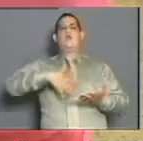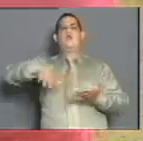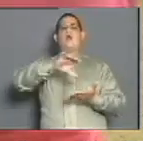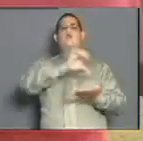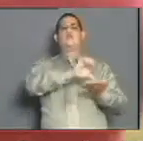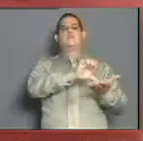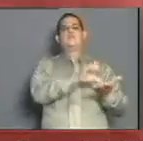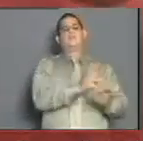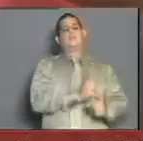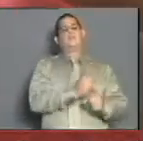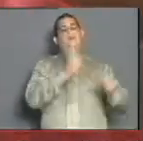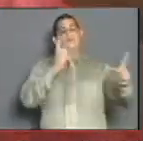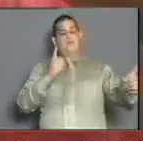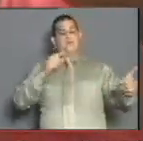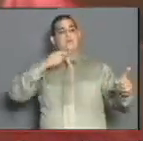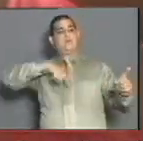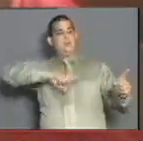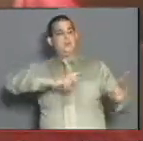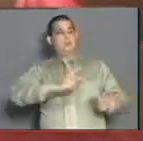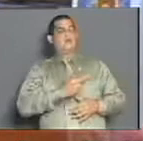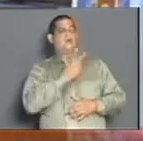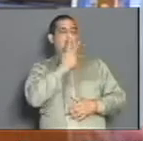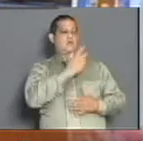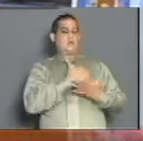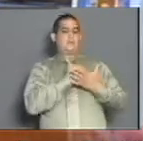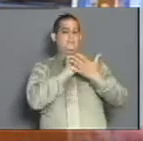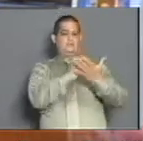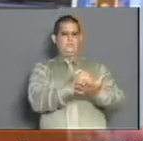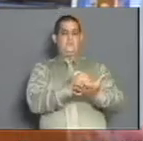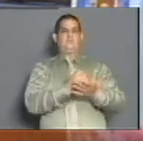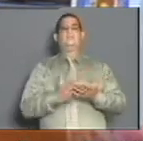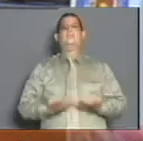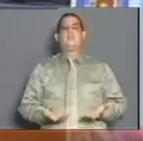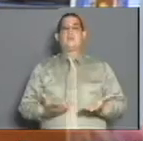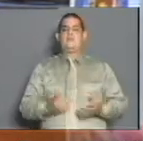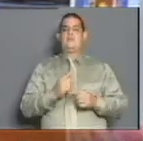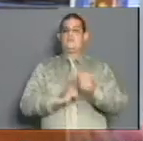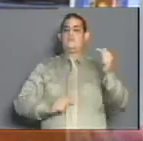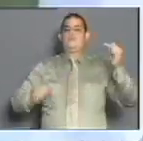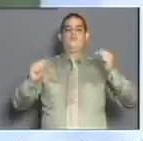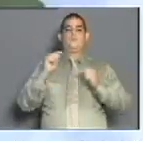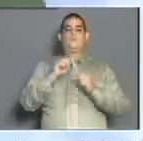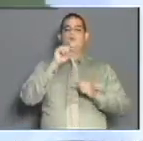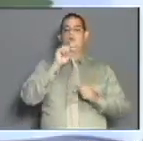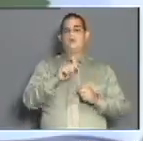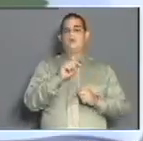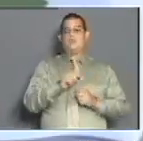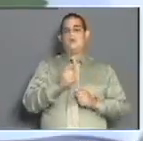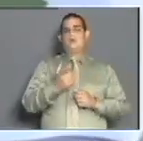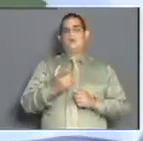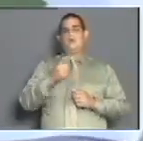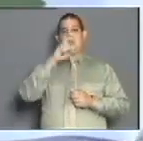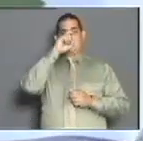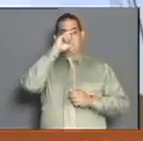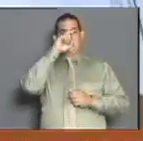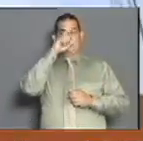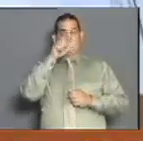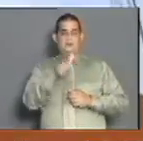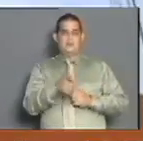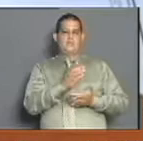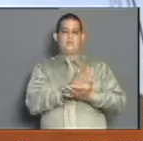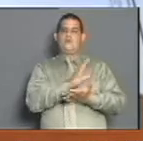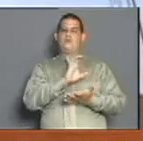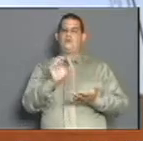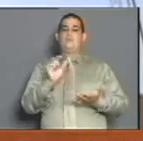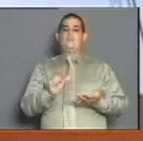u hospitales para enfrentar la COVID-19, con prioridad a aquellas que acogerán alumnos internos. También se